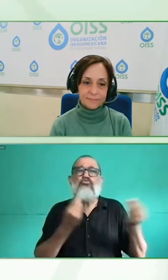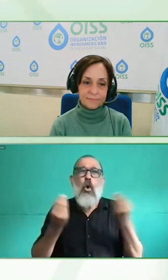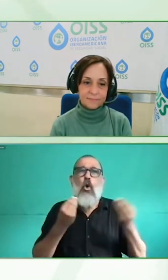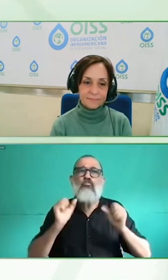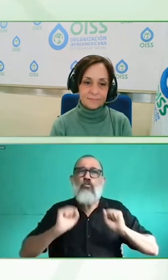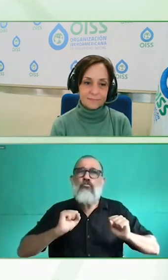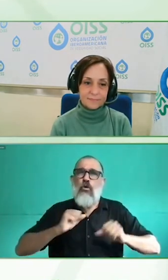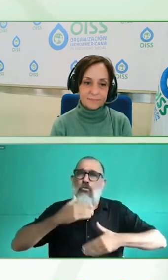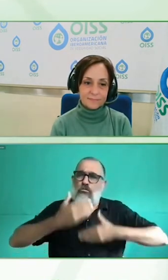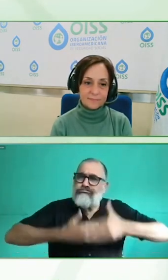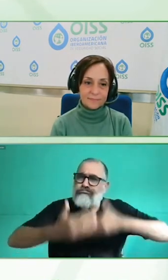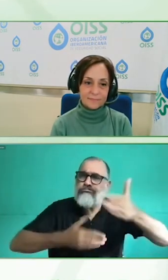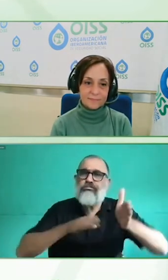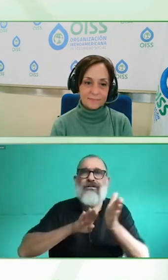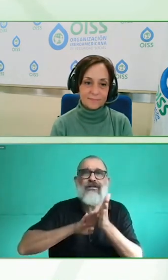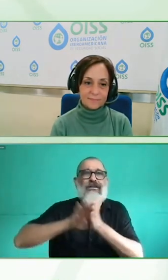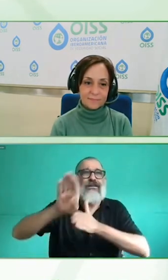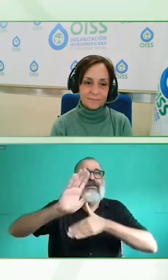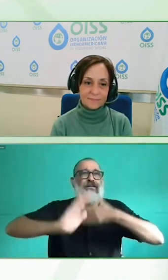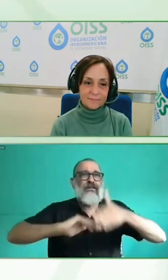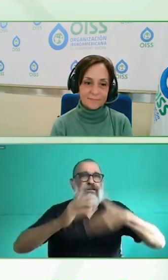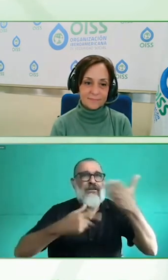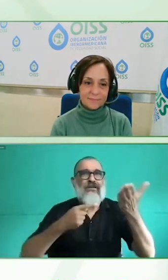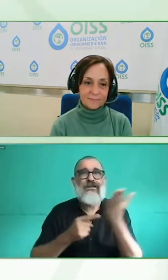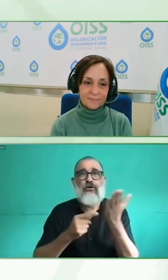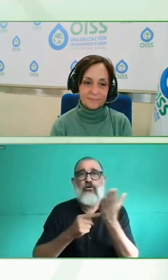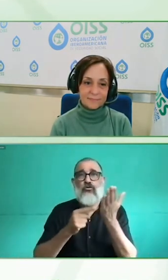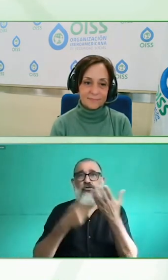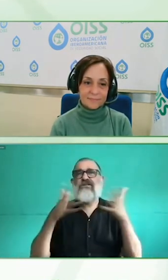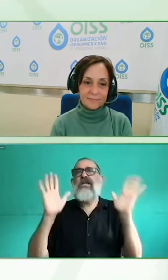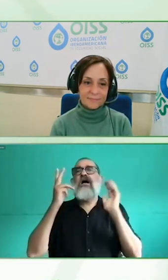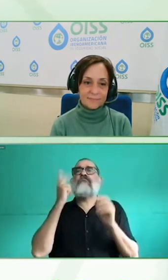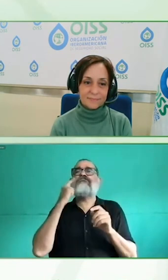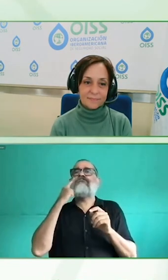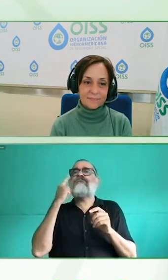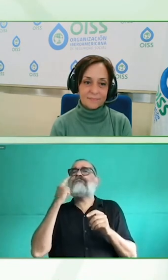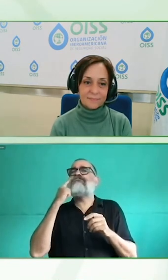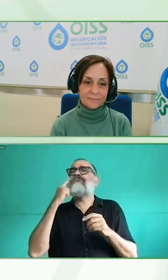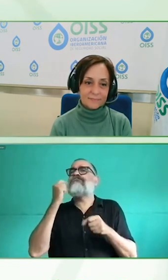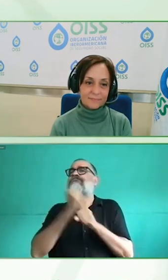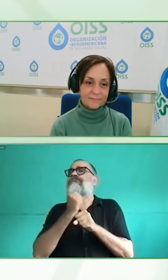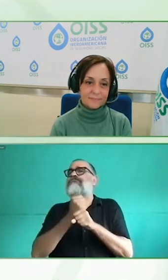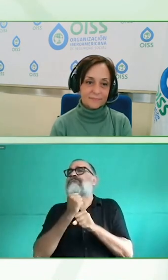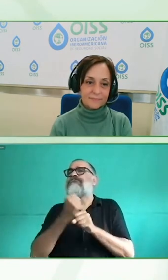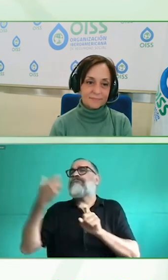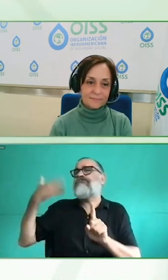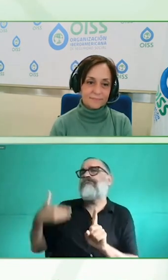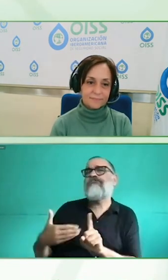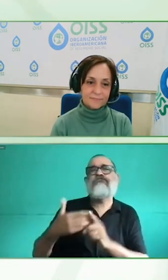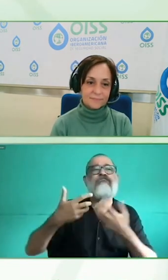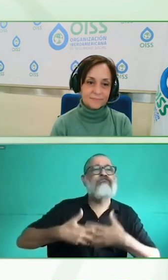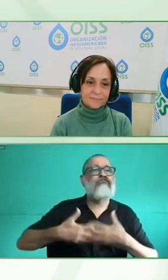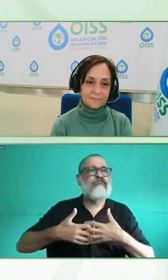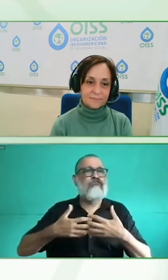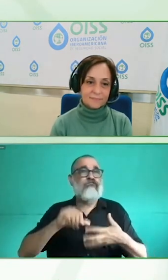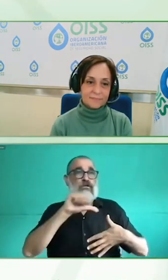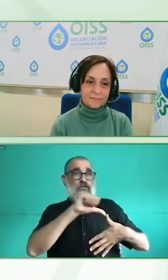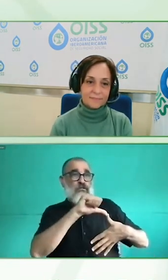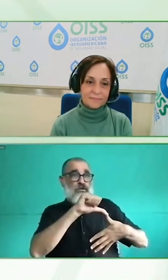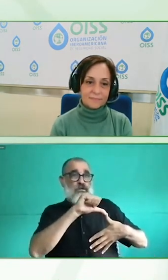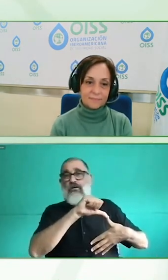vuelvo siempre a lo mismo, ¿no? El tema del financiamiento, O es clave que cuando queremos entrarle a este tipo de réplicas